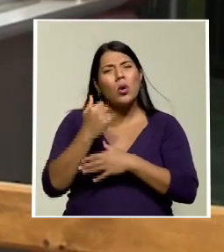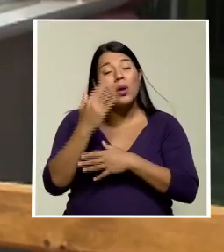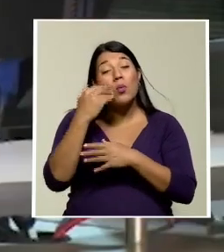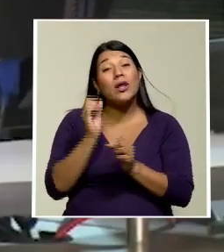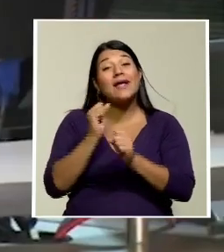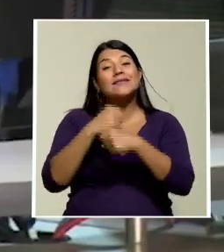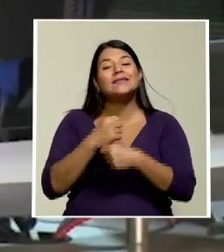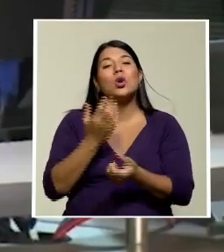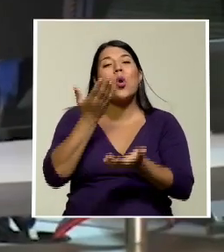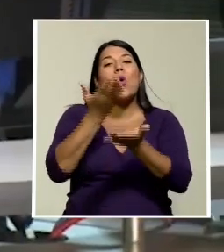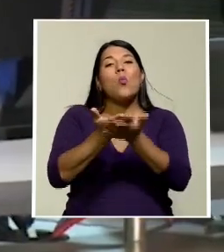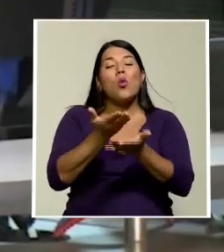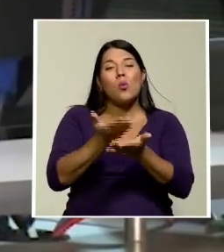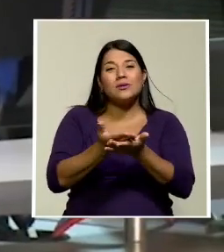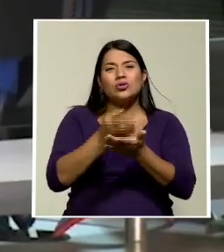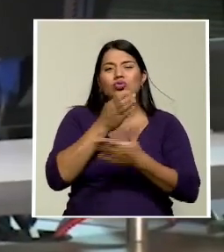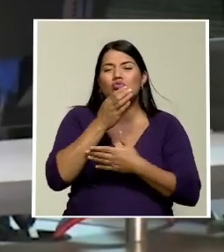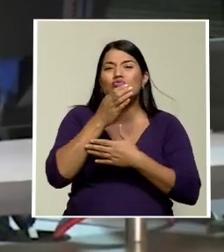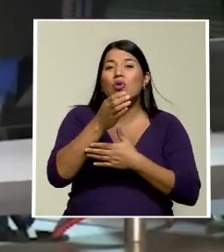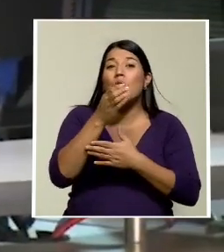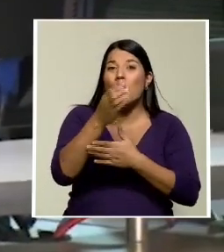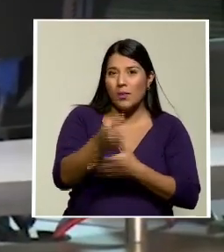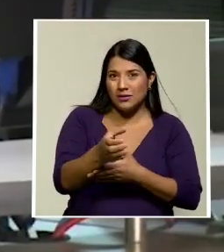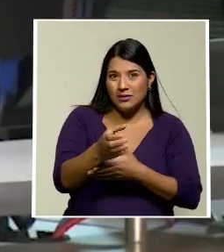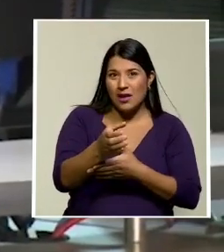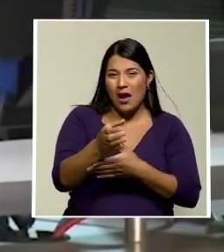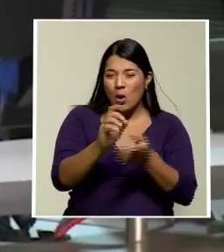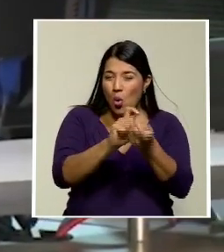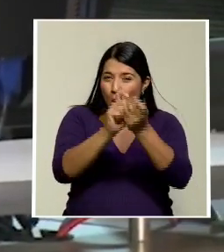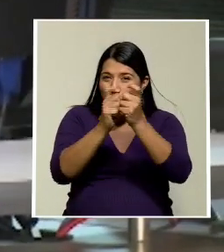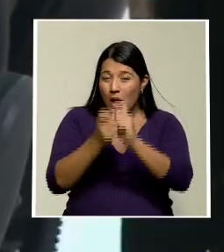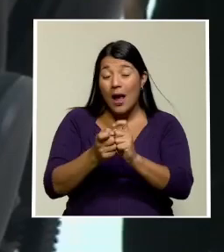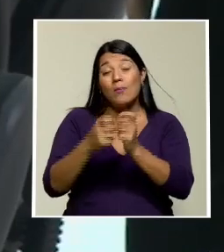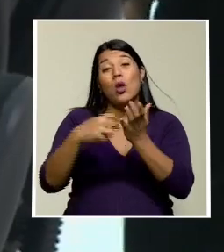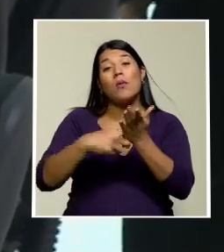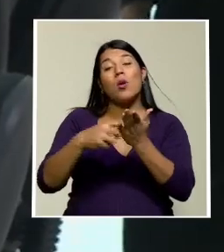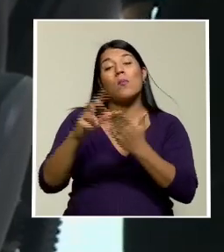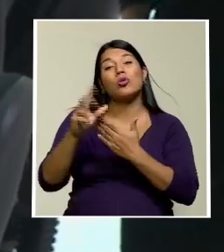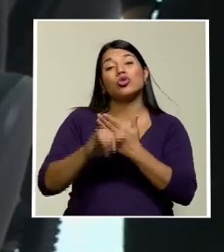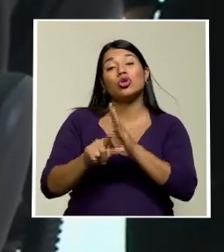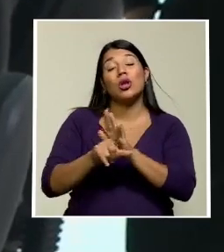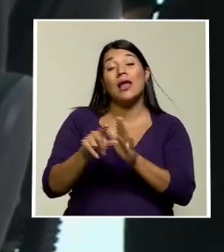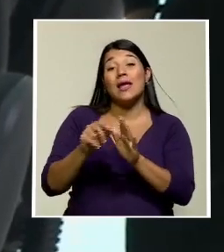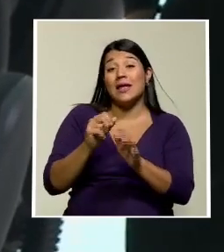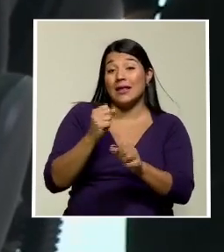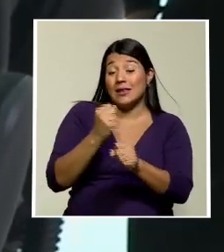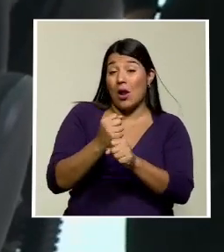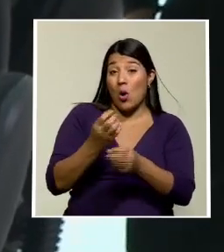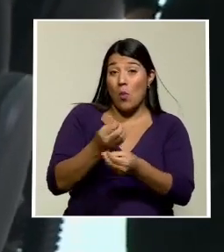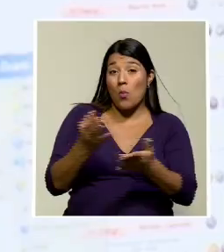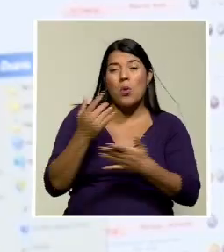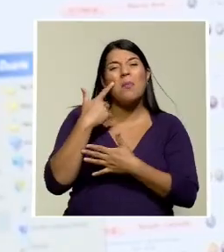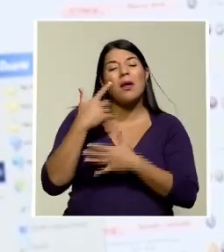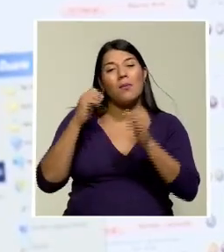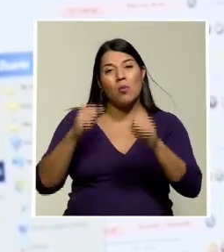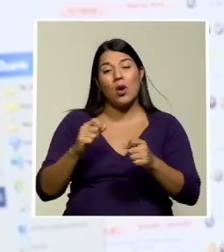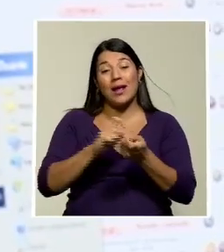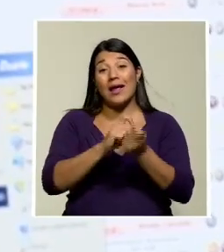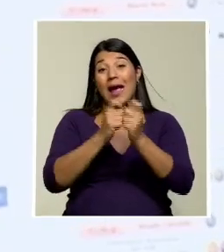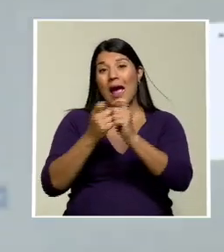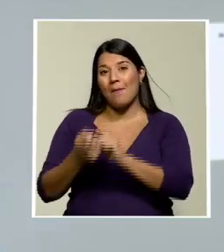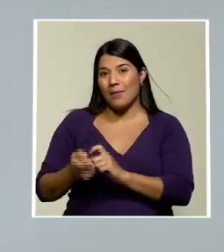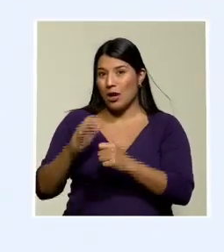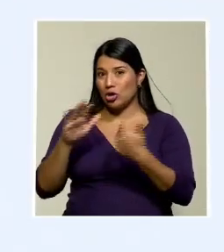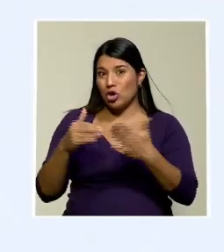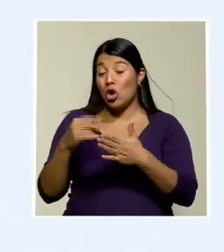de recomendarle al plenario legislativo un texto sustitutivo al expediente del proyecto de ley de empleo público para así corregir lo señalado por